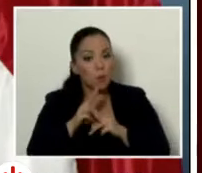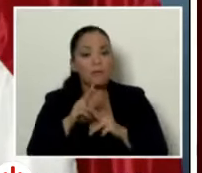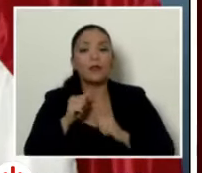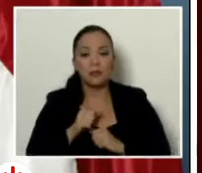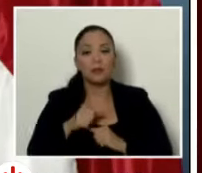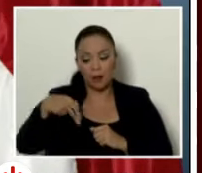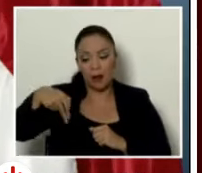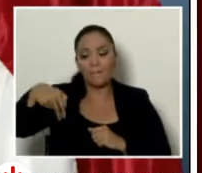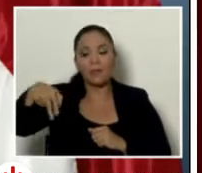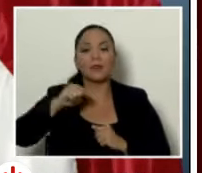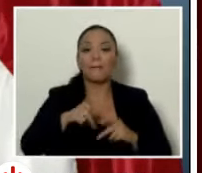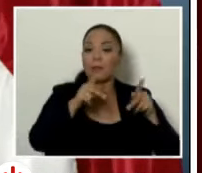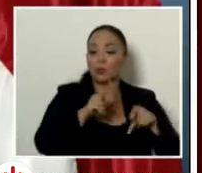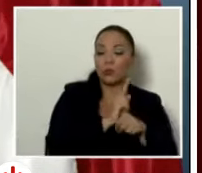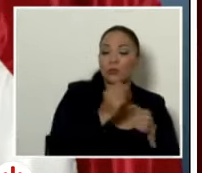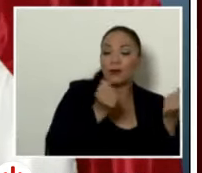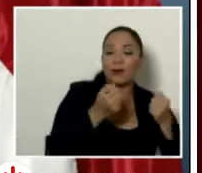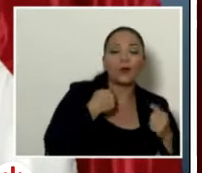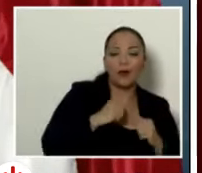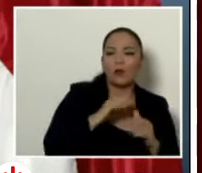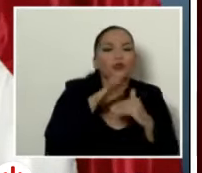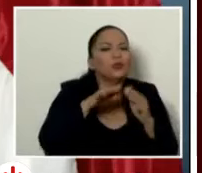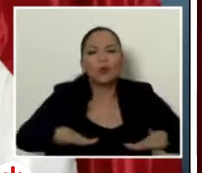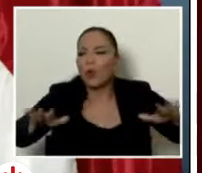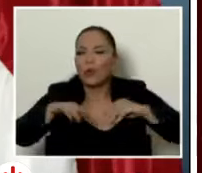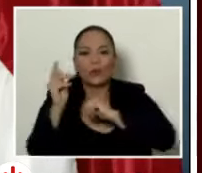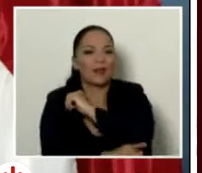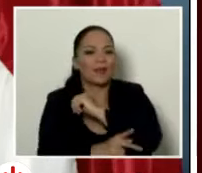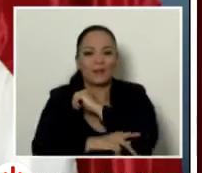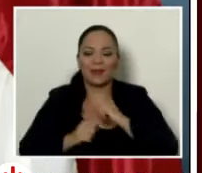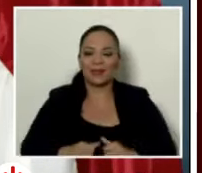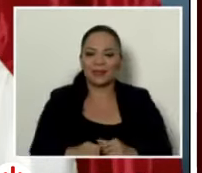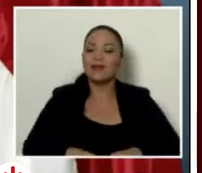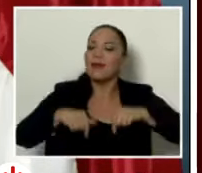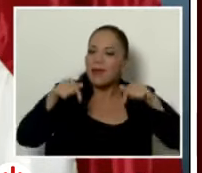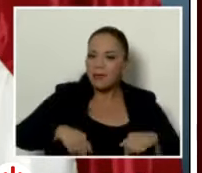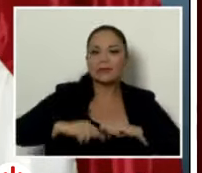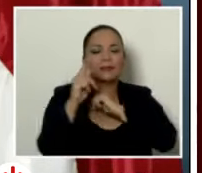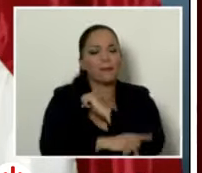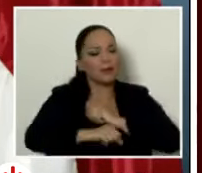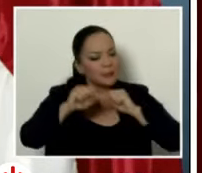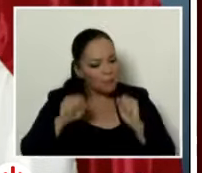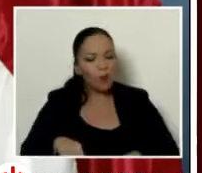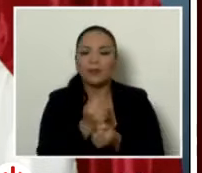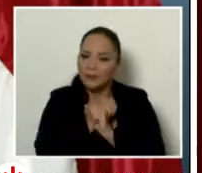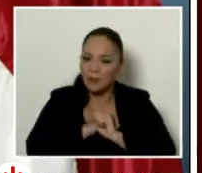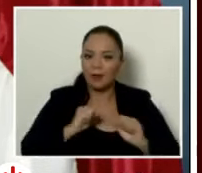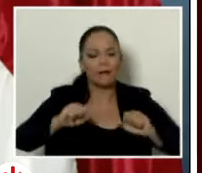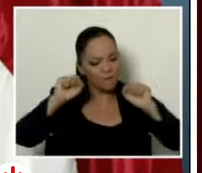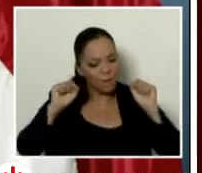en carro caro a toda esta nación porque este país se puede salvar lo estamos salvando